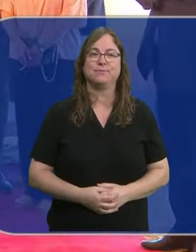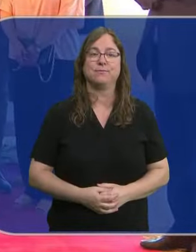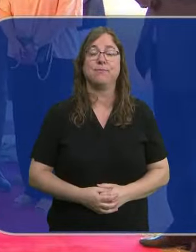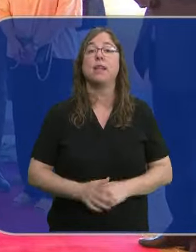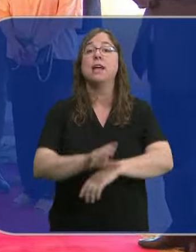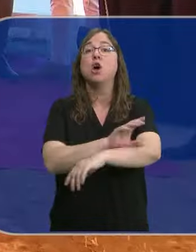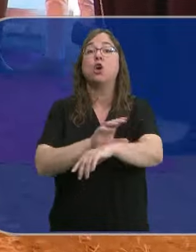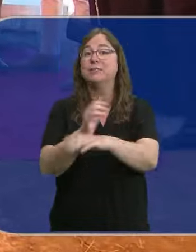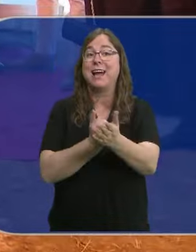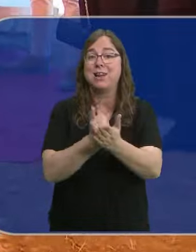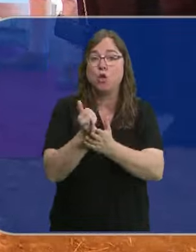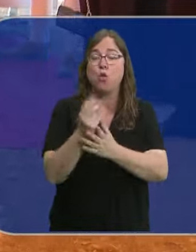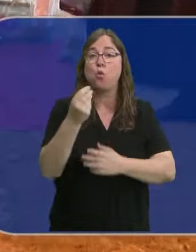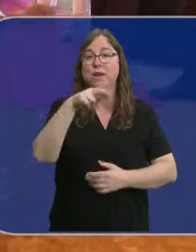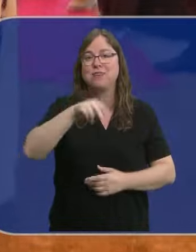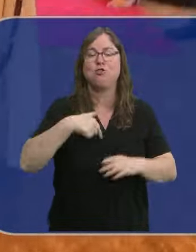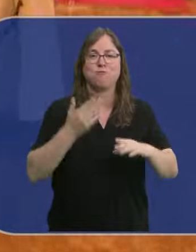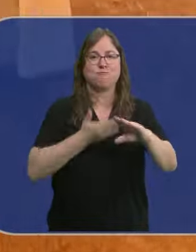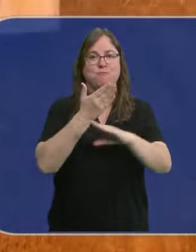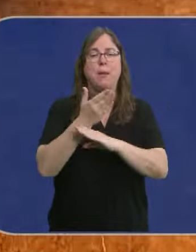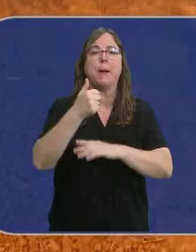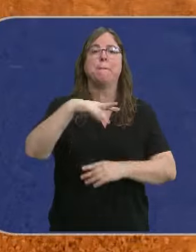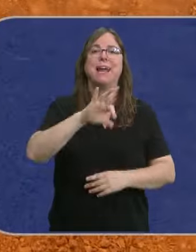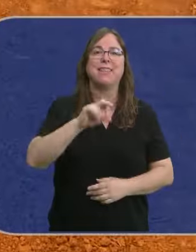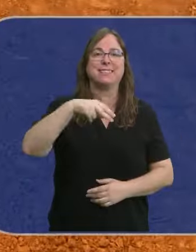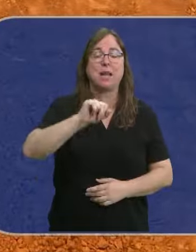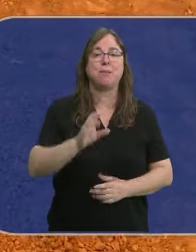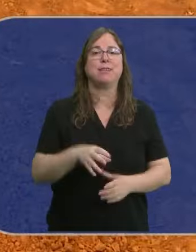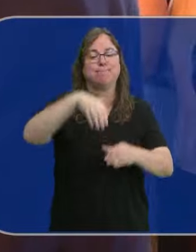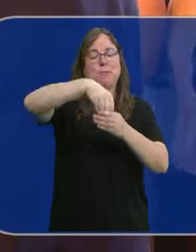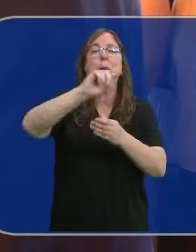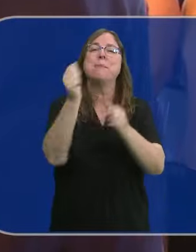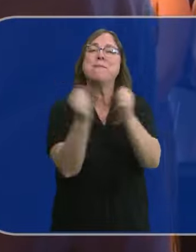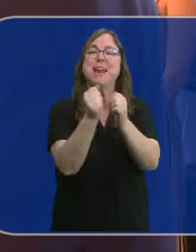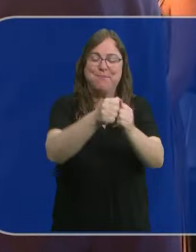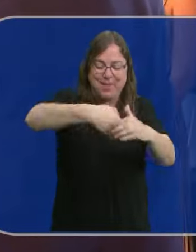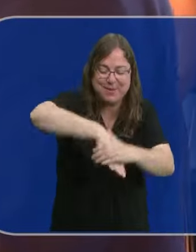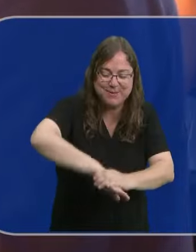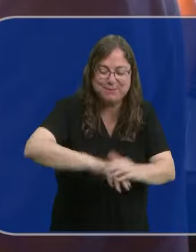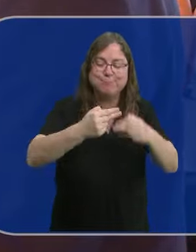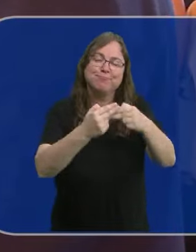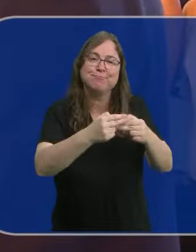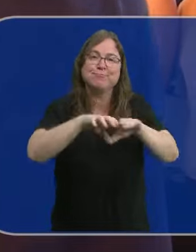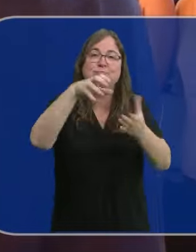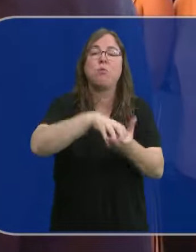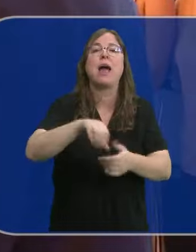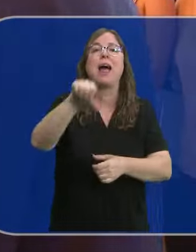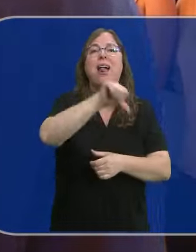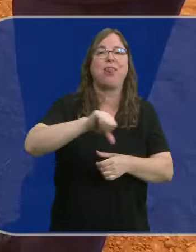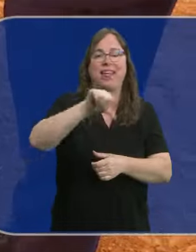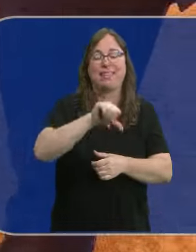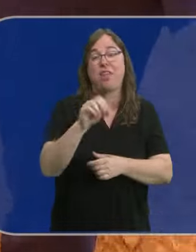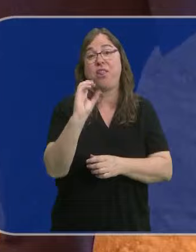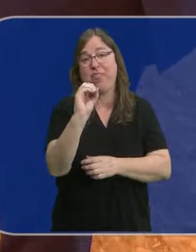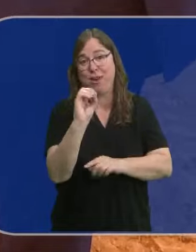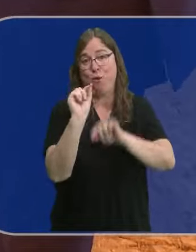El consejero de Agricultura, Gerardo Dueñas, ha asistido en Paredes de Nava, en Palencia, a la colocación de la primera piedra de una planta de aceite, cero emisiones,